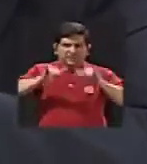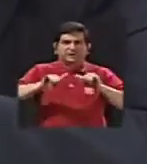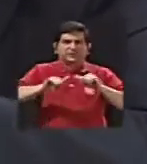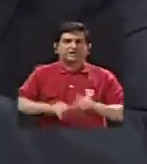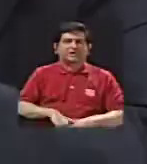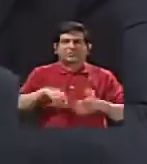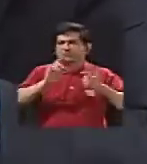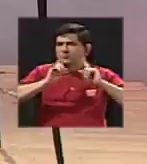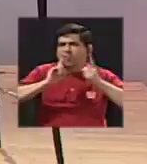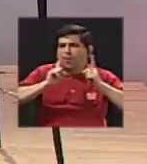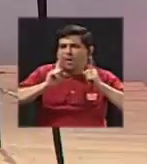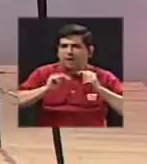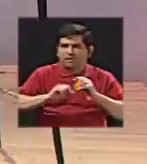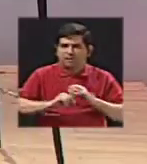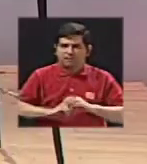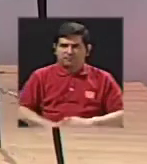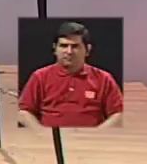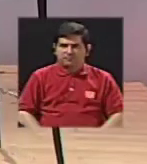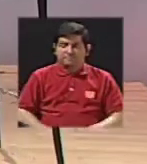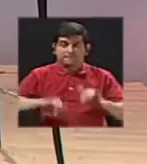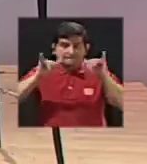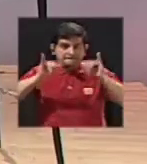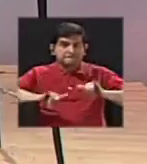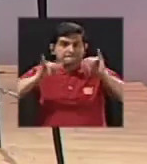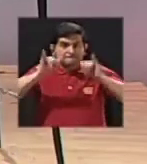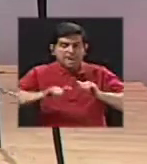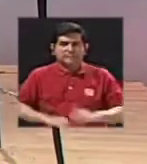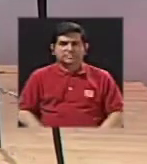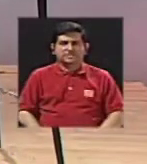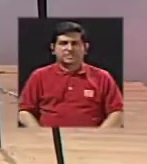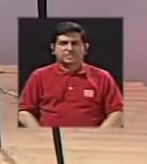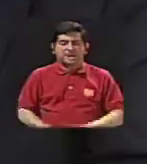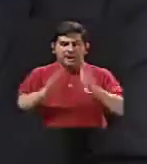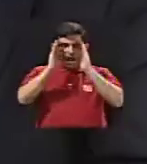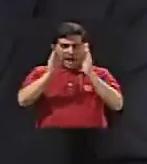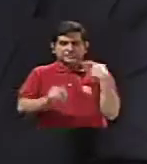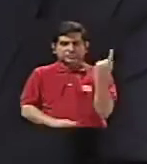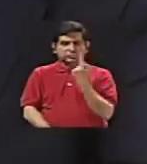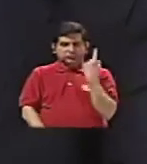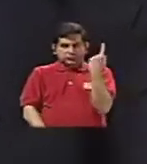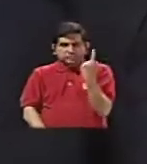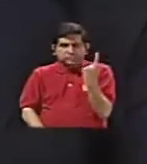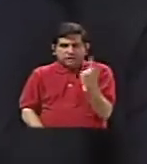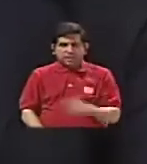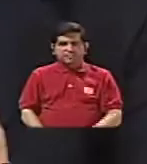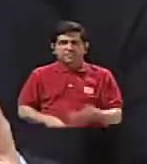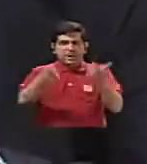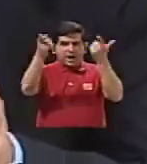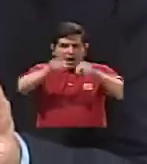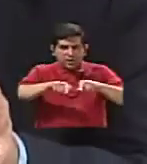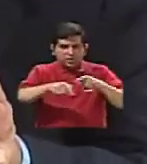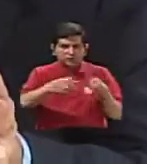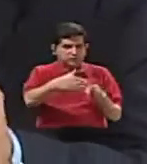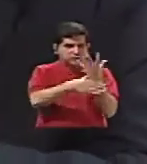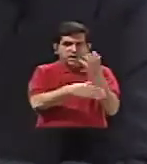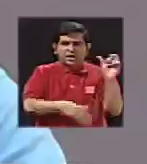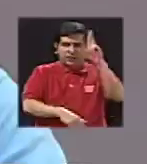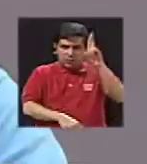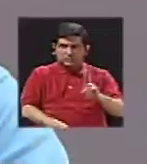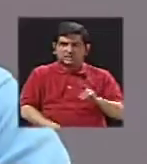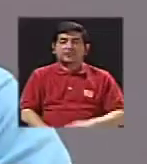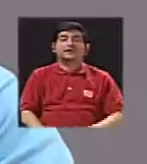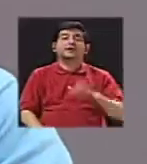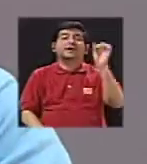mantener, digamos, un ojo abierto constantemente hacia lo que está pasando en los volcanes costarricenses.